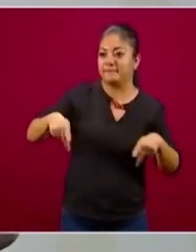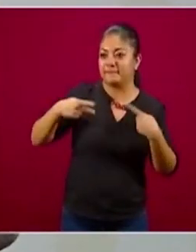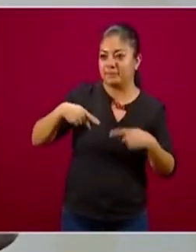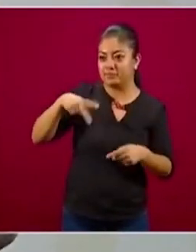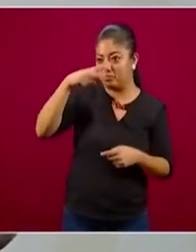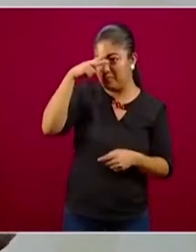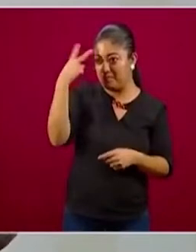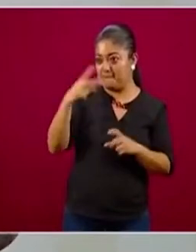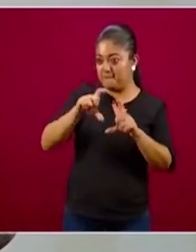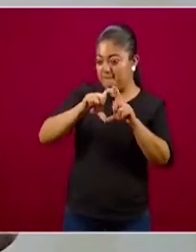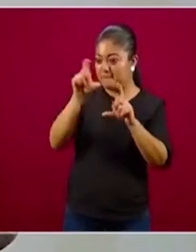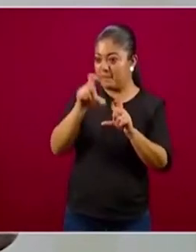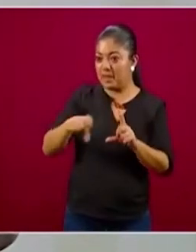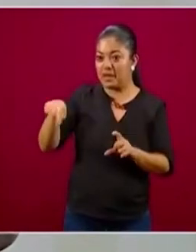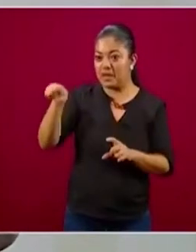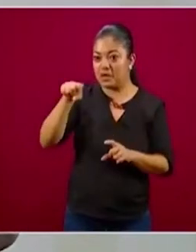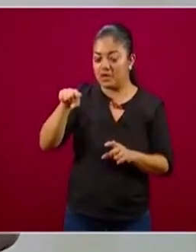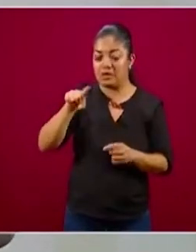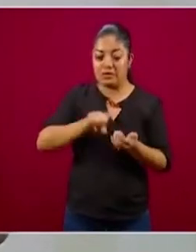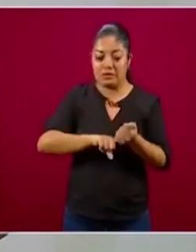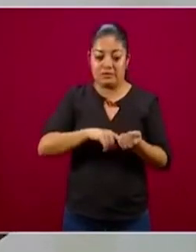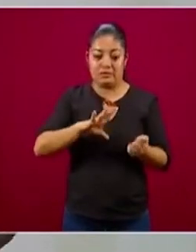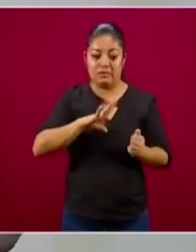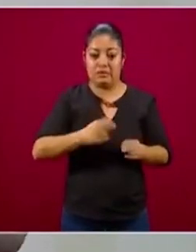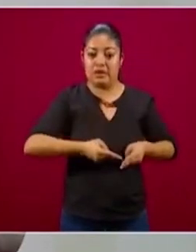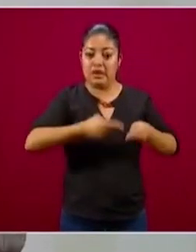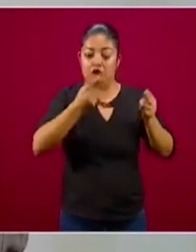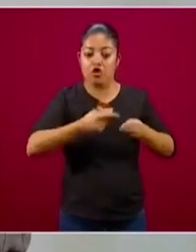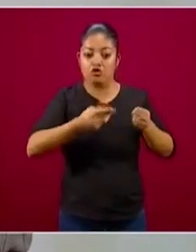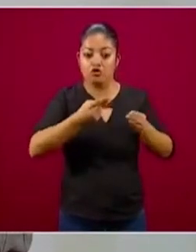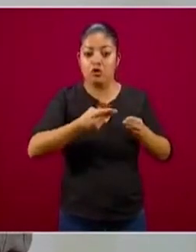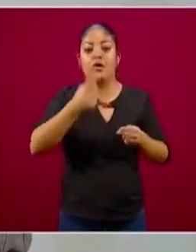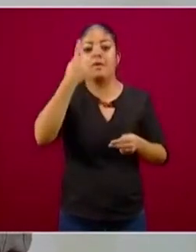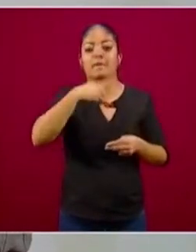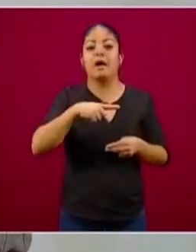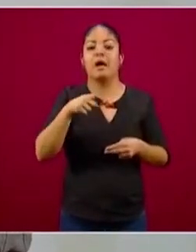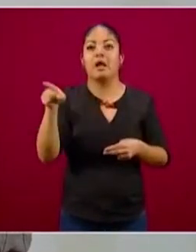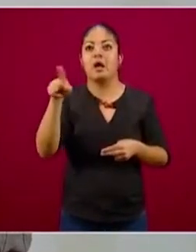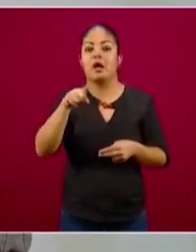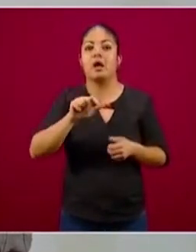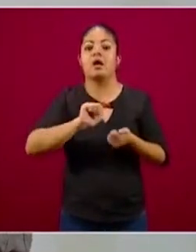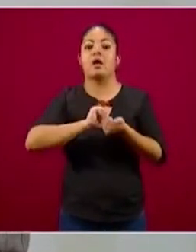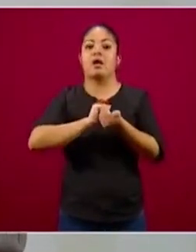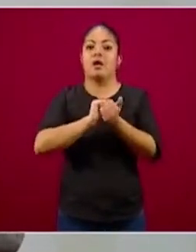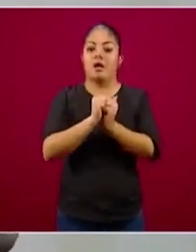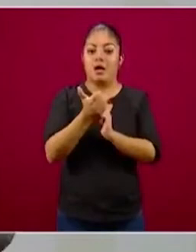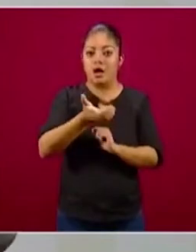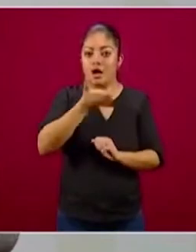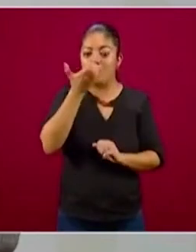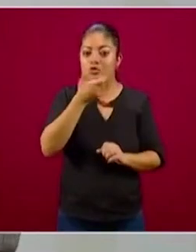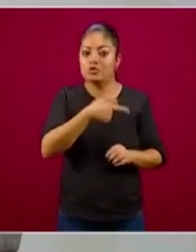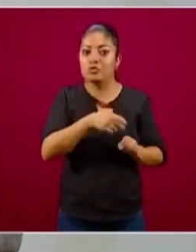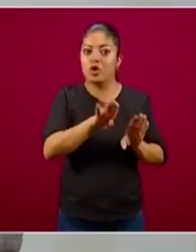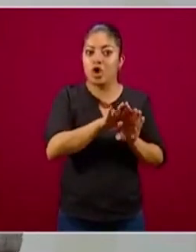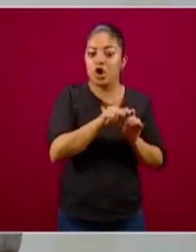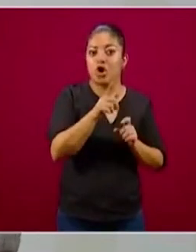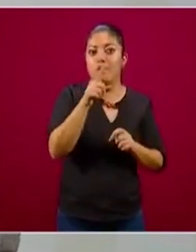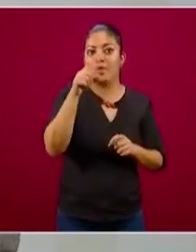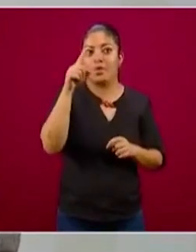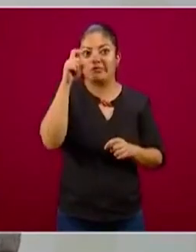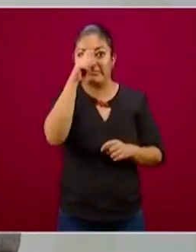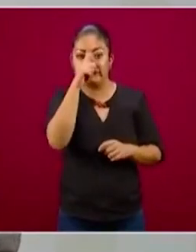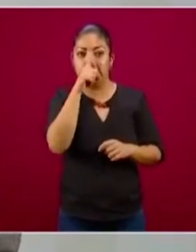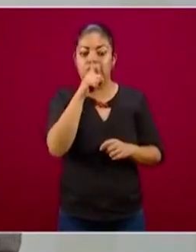mexicana que está en la actividad económica, acercarla al sistema financiero. Esto que a veces parece